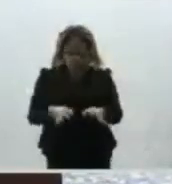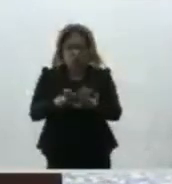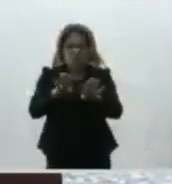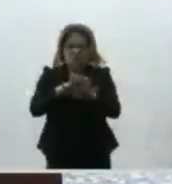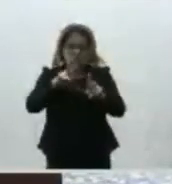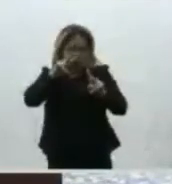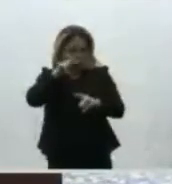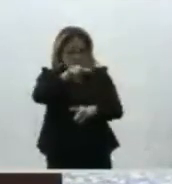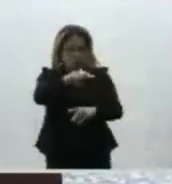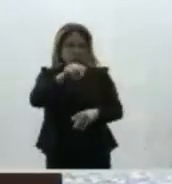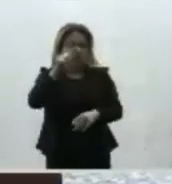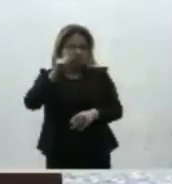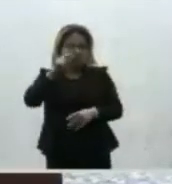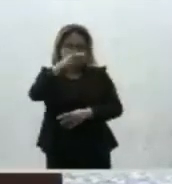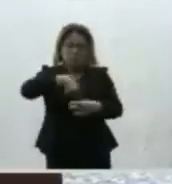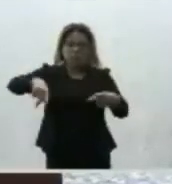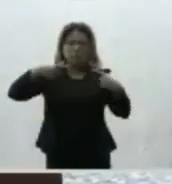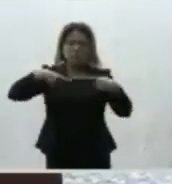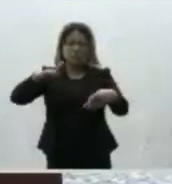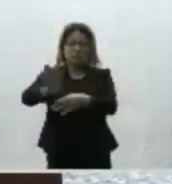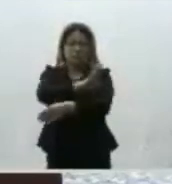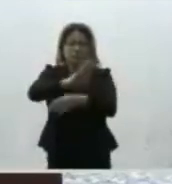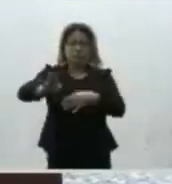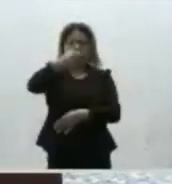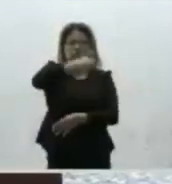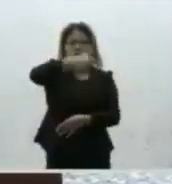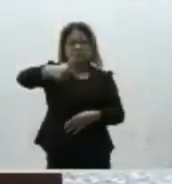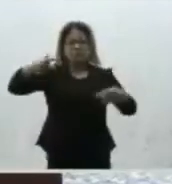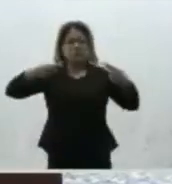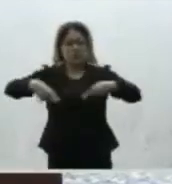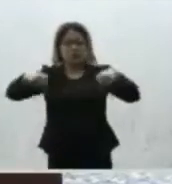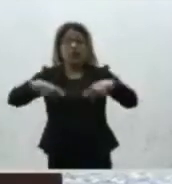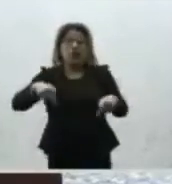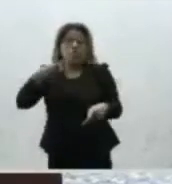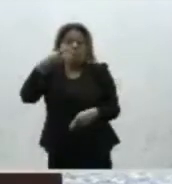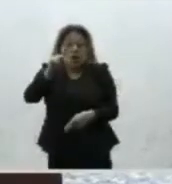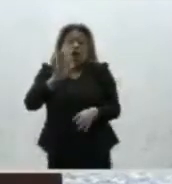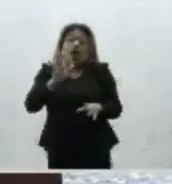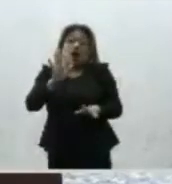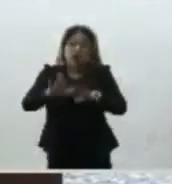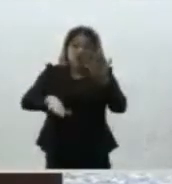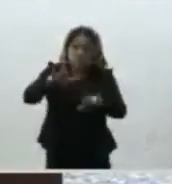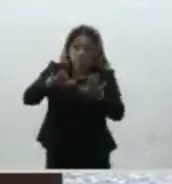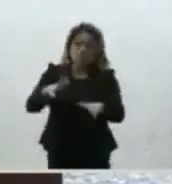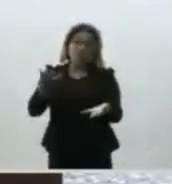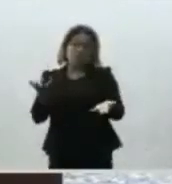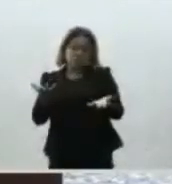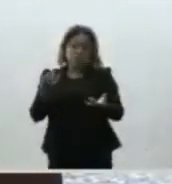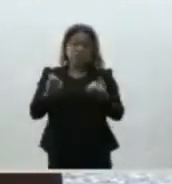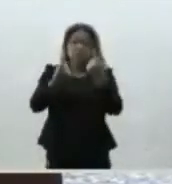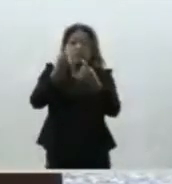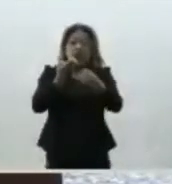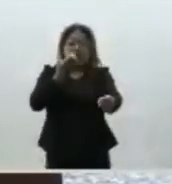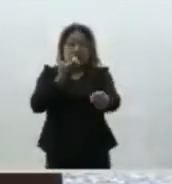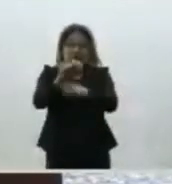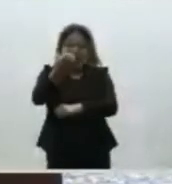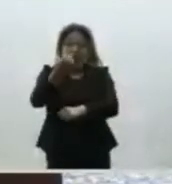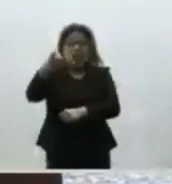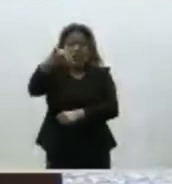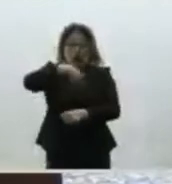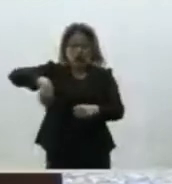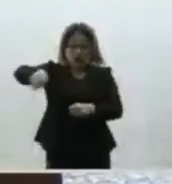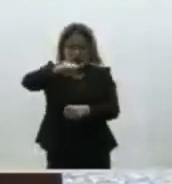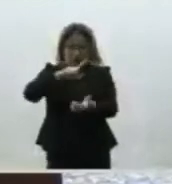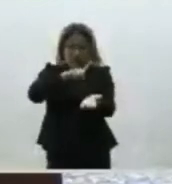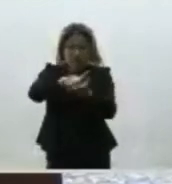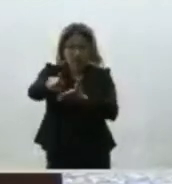proteger diariamente en beneficio de cada uno de sus ciudadanos ya que como señalaba Aguastín el estado democrático social de